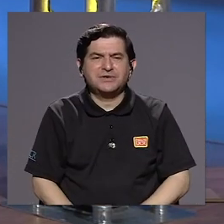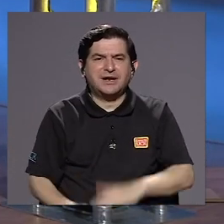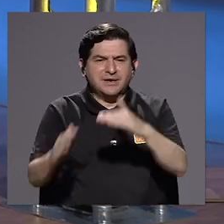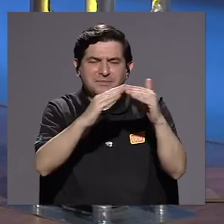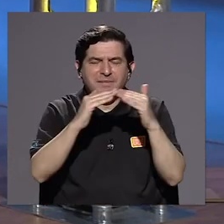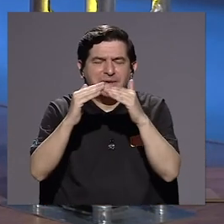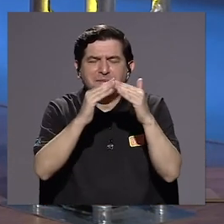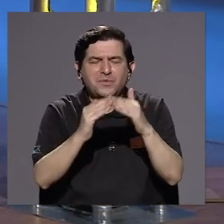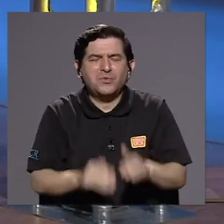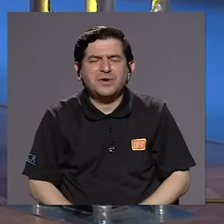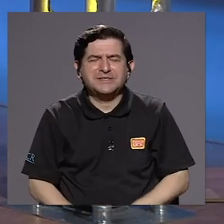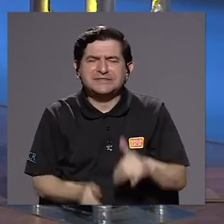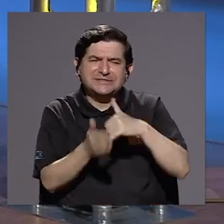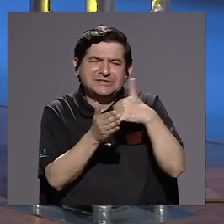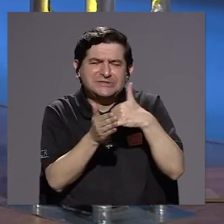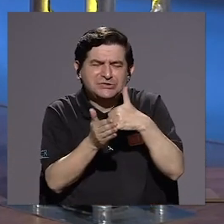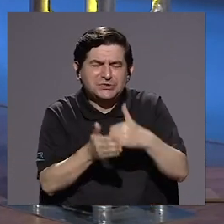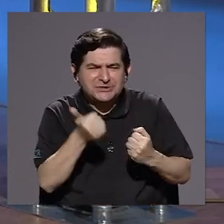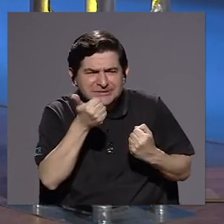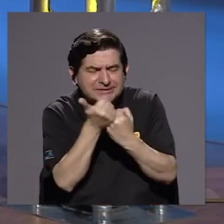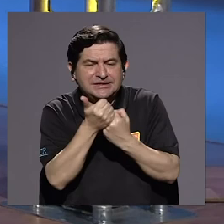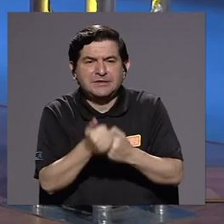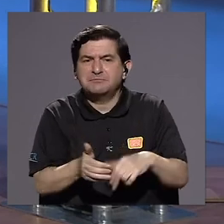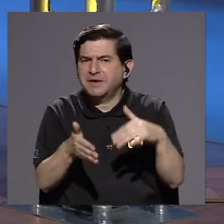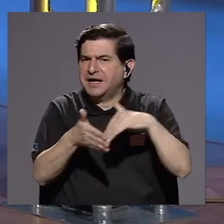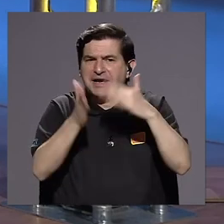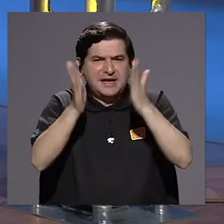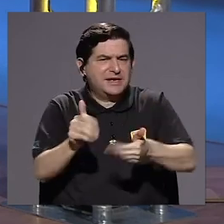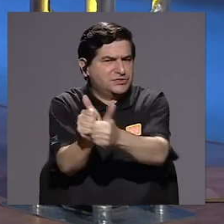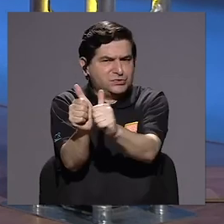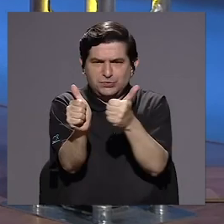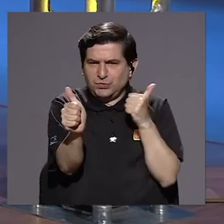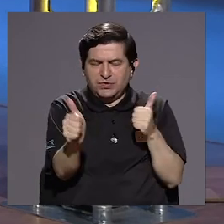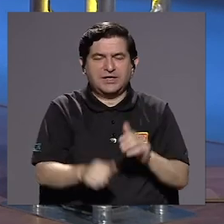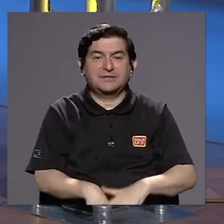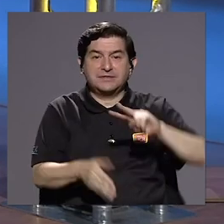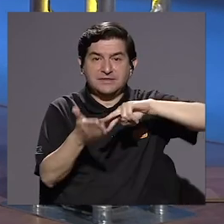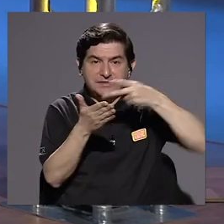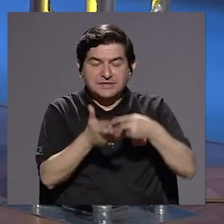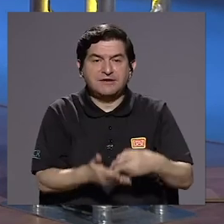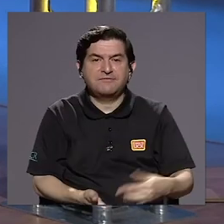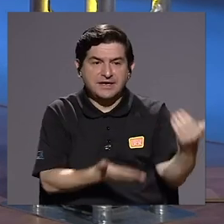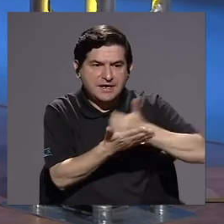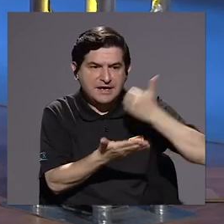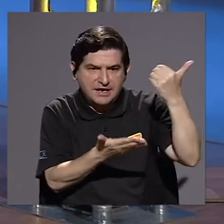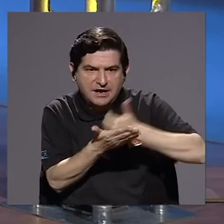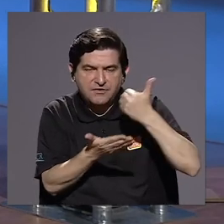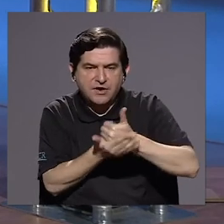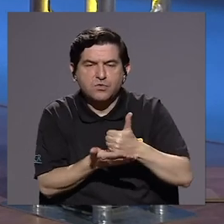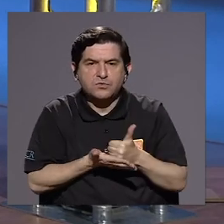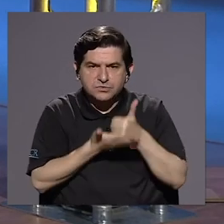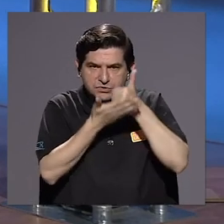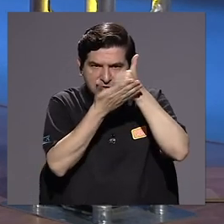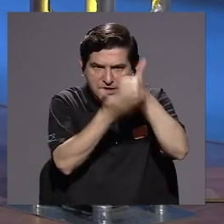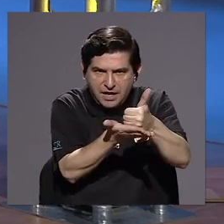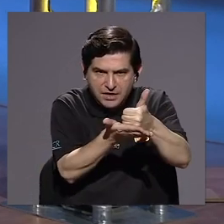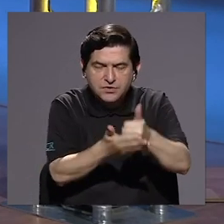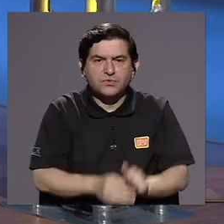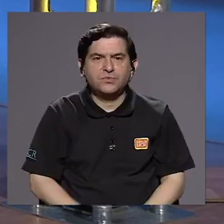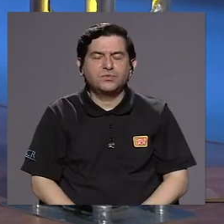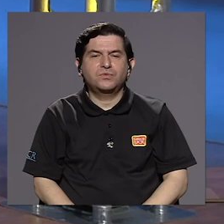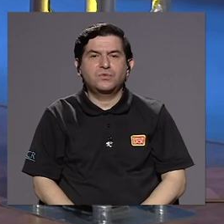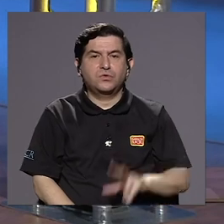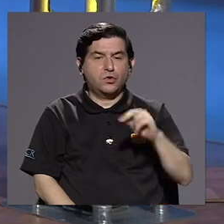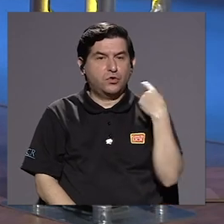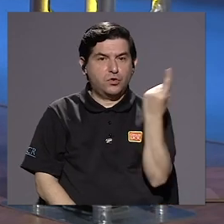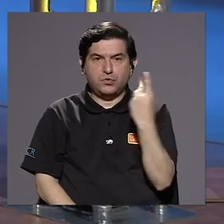vulnerables para que los estudiantes se queden atrás. Por eso la ayuda también es un tema solo del